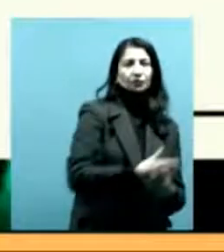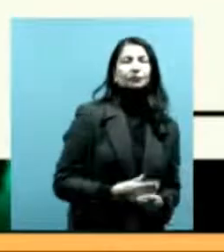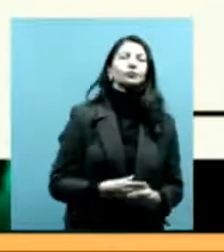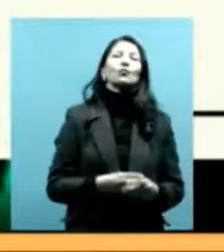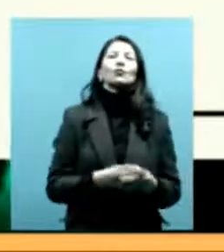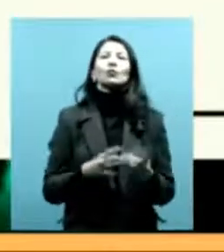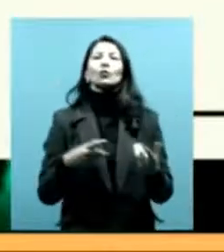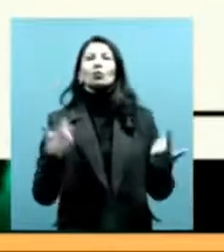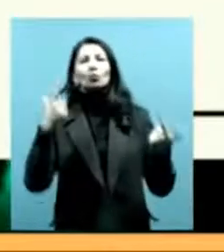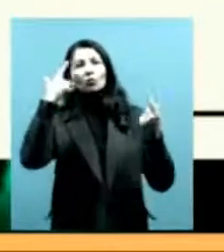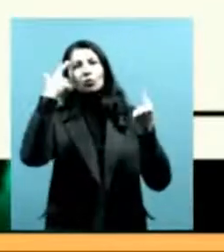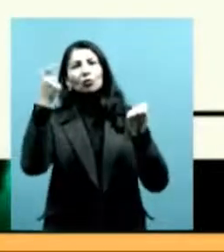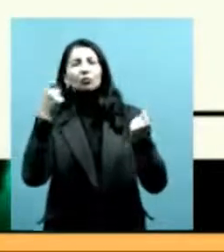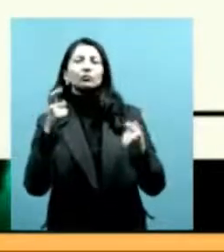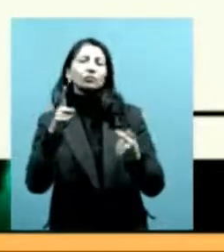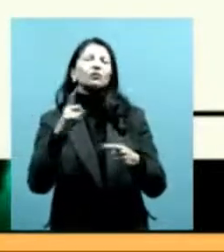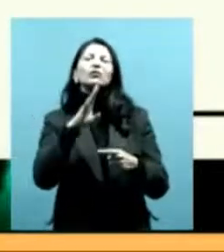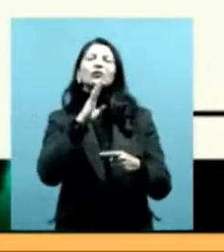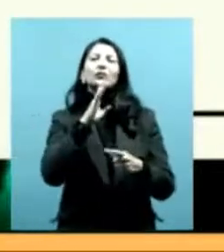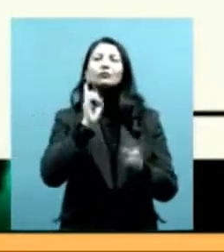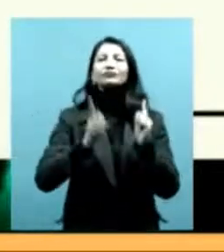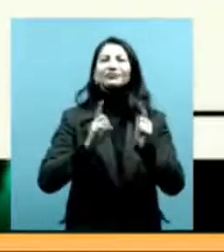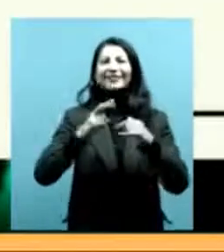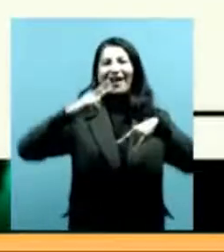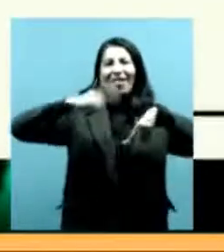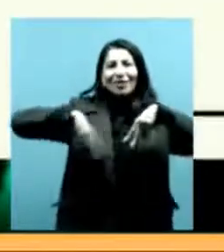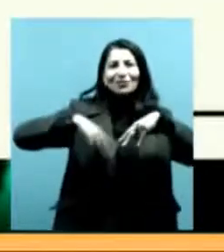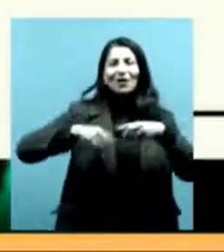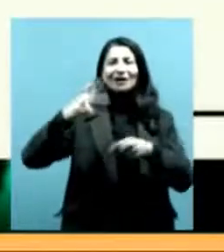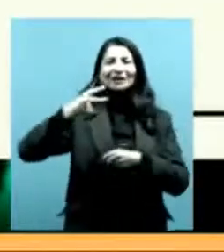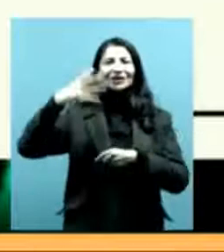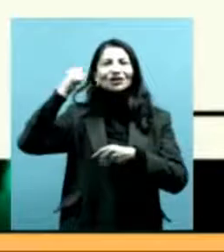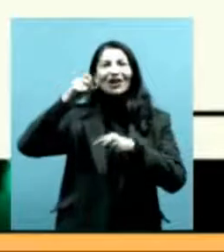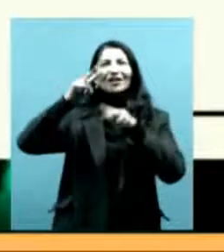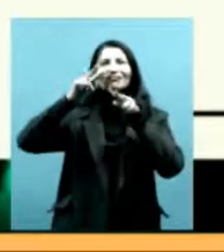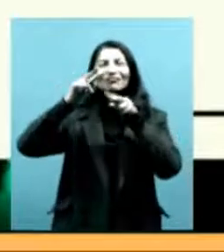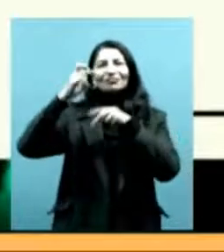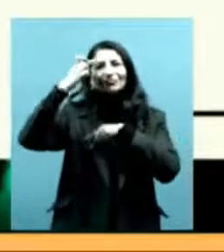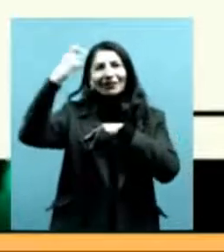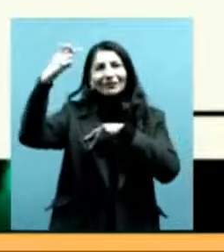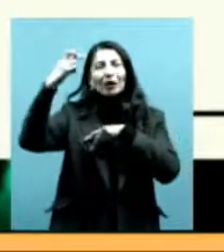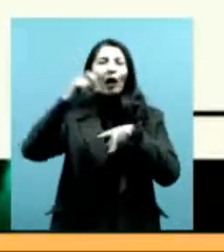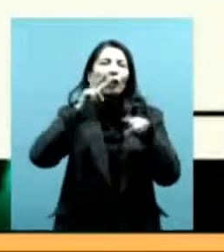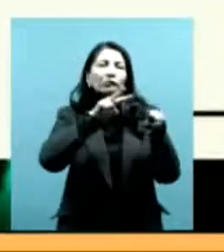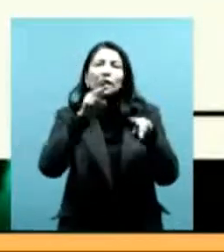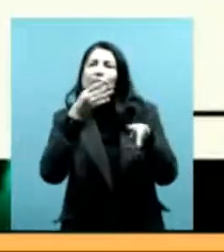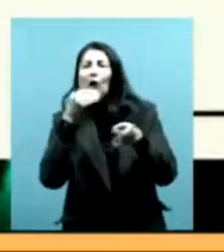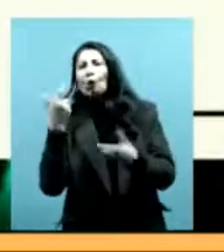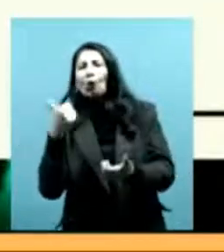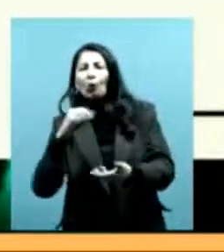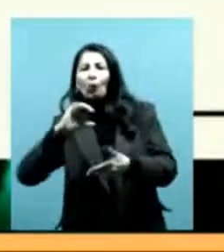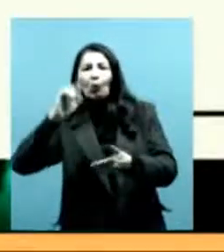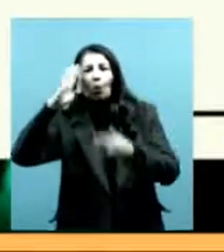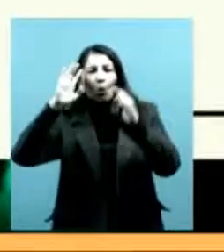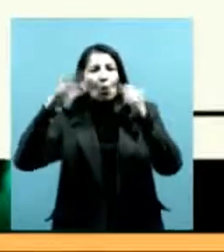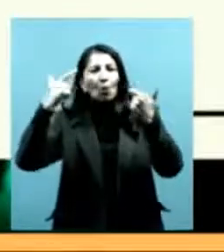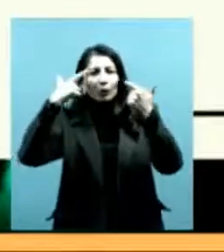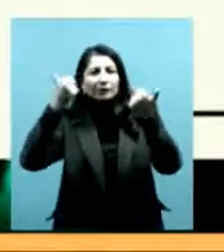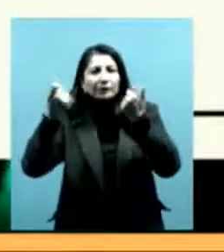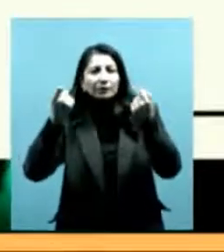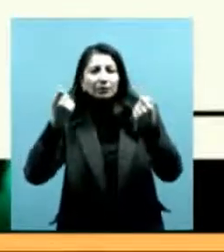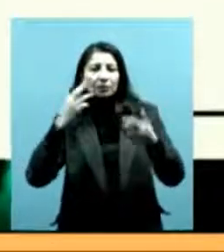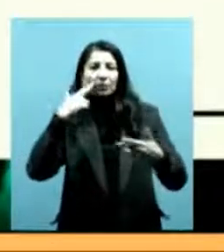indígenas, de los historiadores, de los antropólogos, de quienes tenemos que trabajar con ese archivo de ausencia. Una de